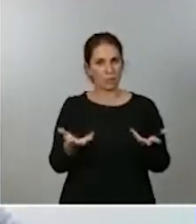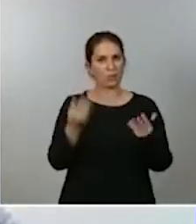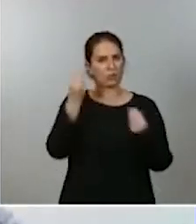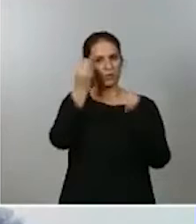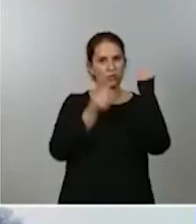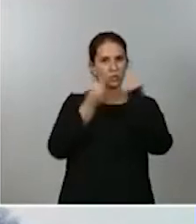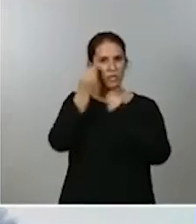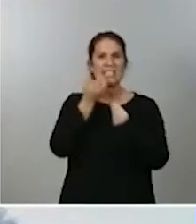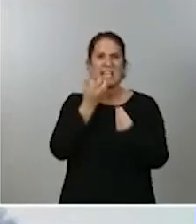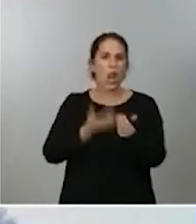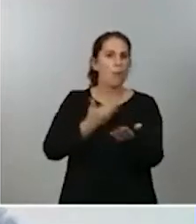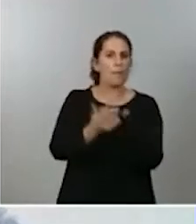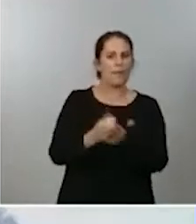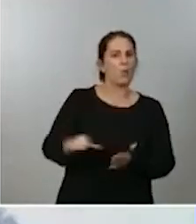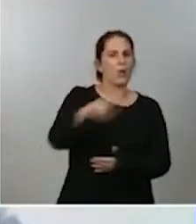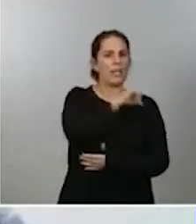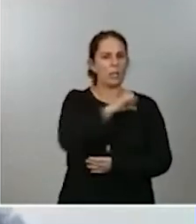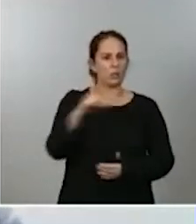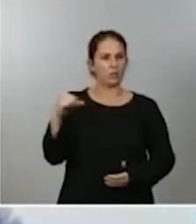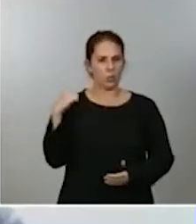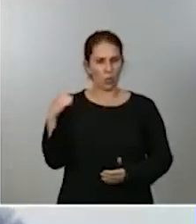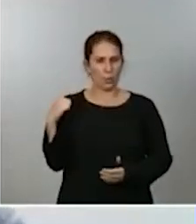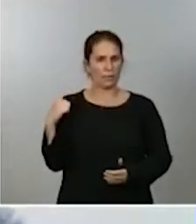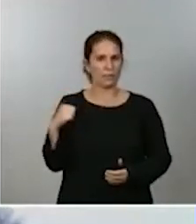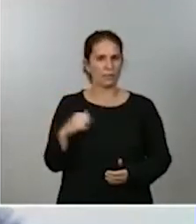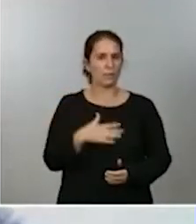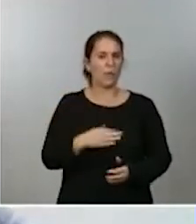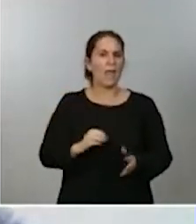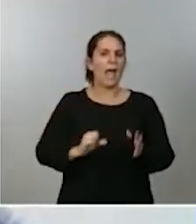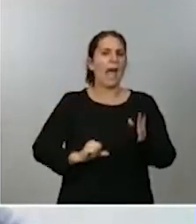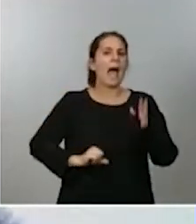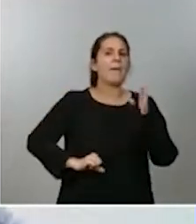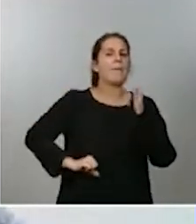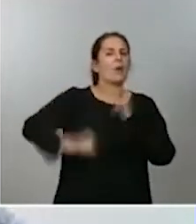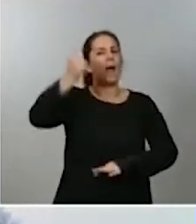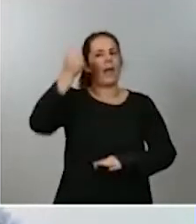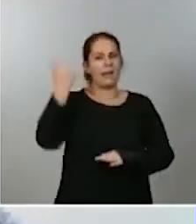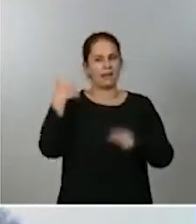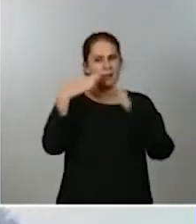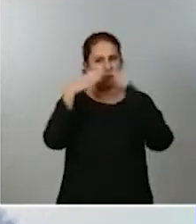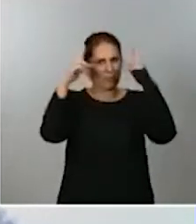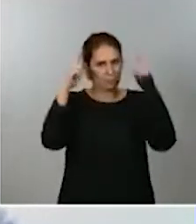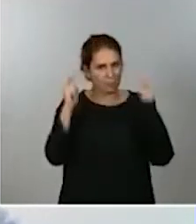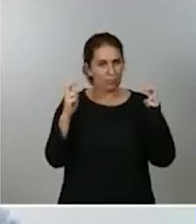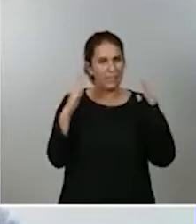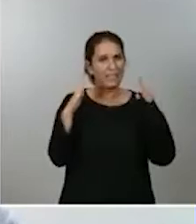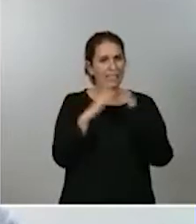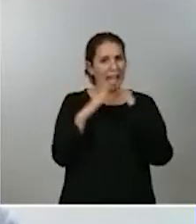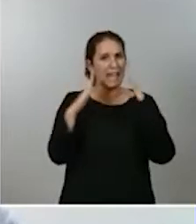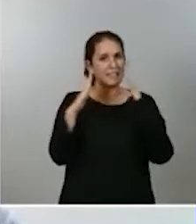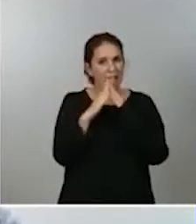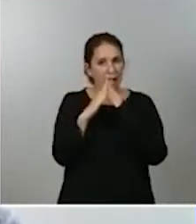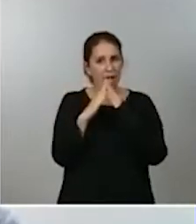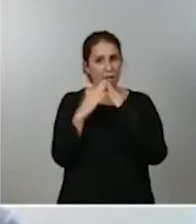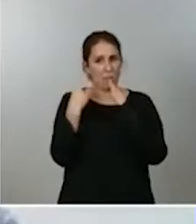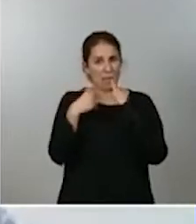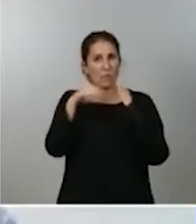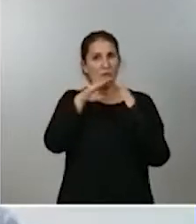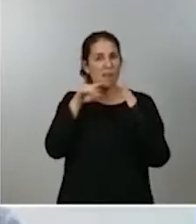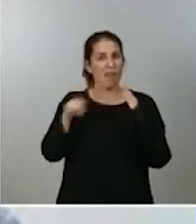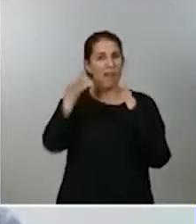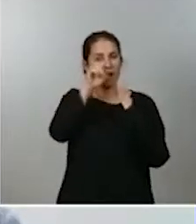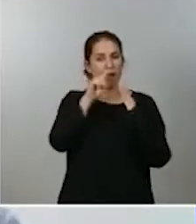autónomas a aprobar o a decretar el confinamiento domiciliario, como así lo piden los expertos,